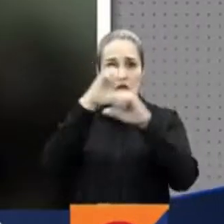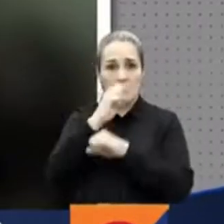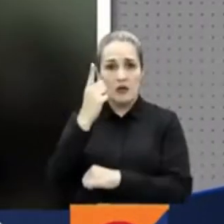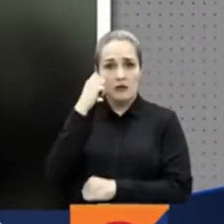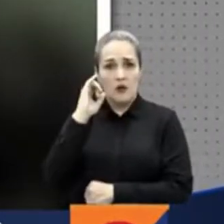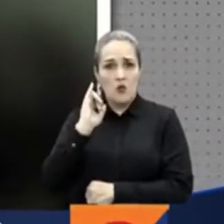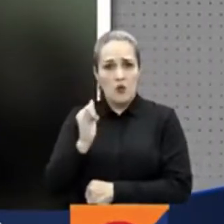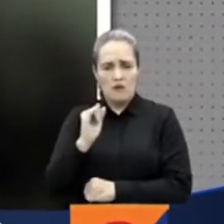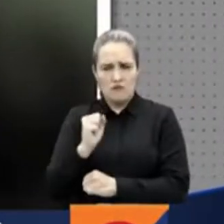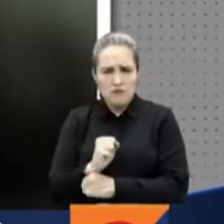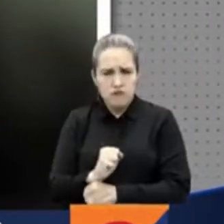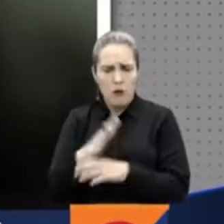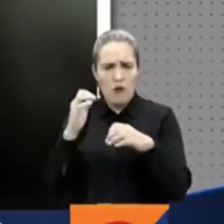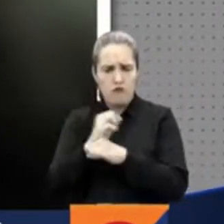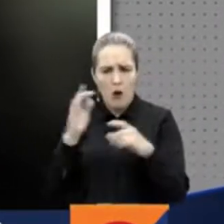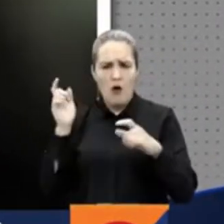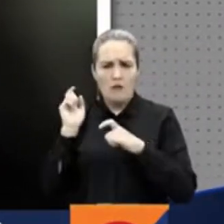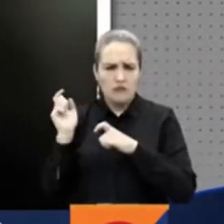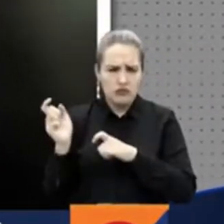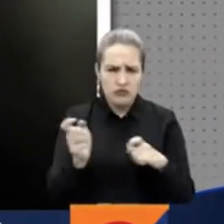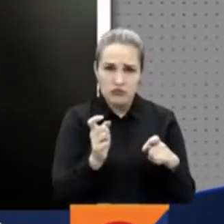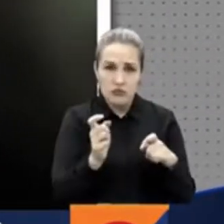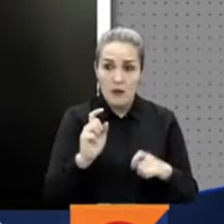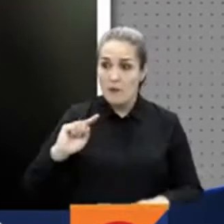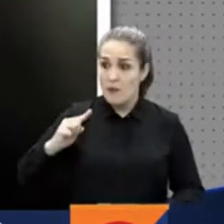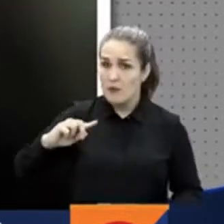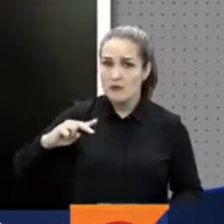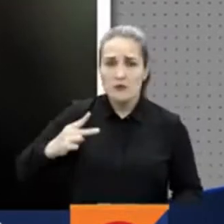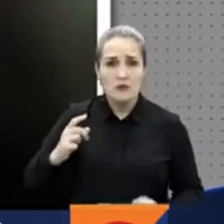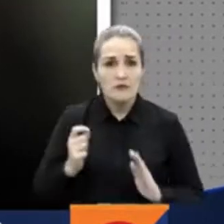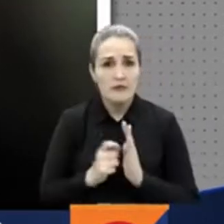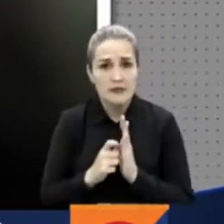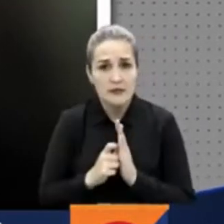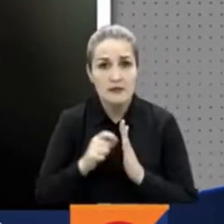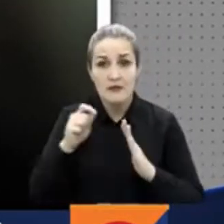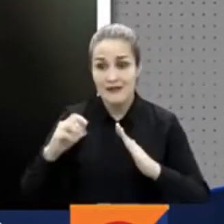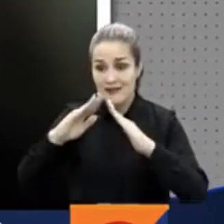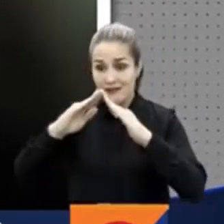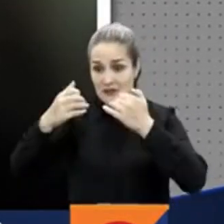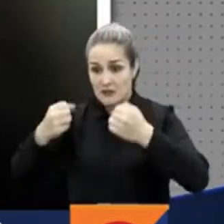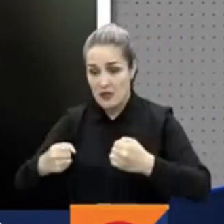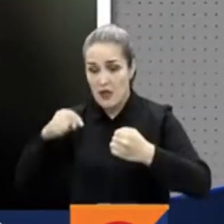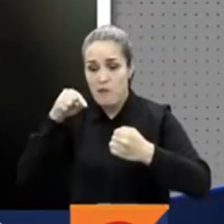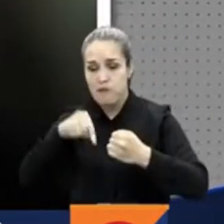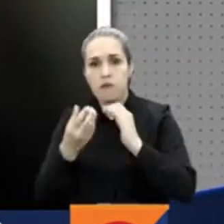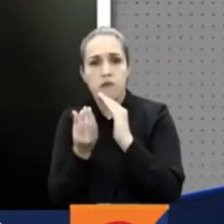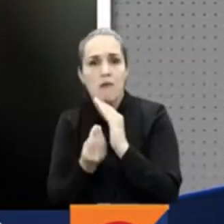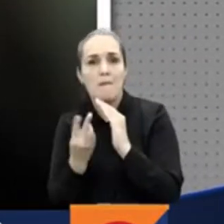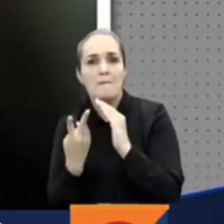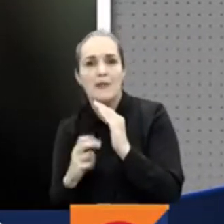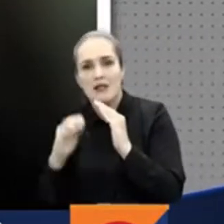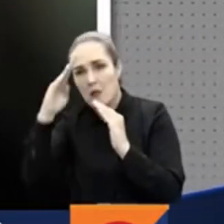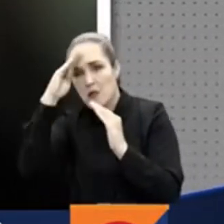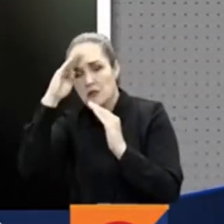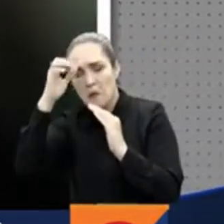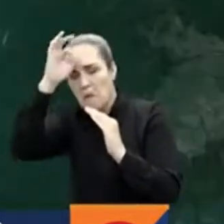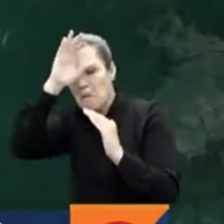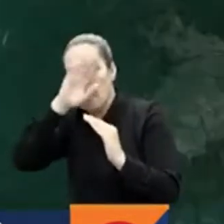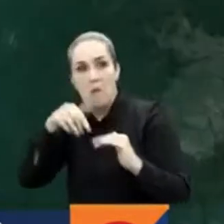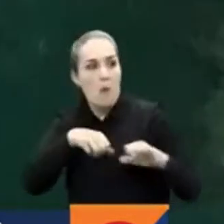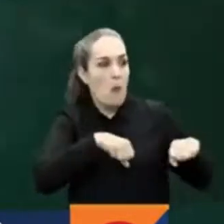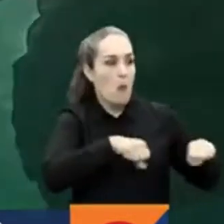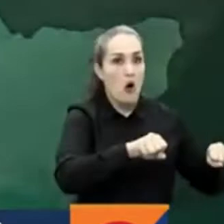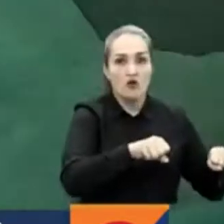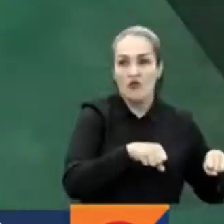remetida en menos de 24 horas allí en el departamento. En la estación había 20 policías cuando dos hombres en una moto lanzaron el